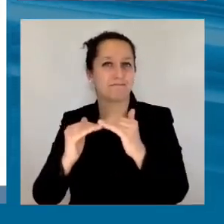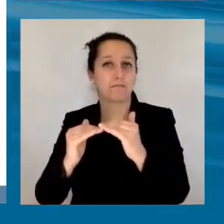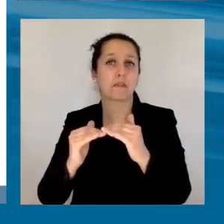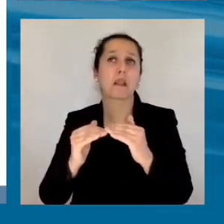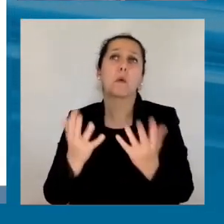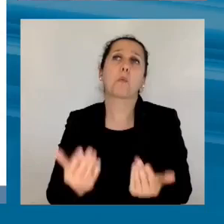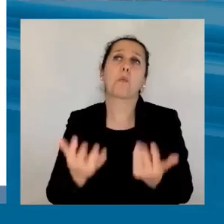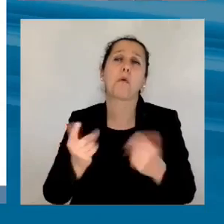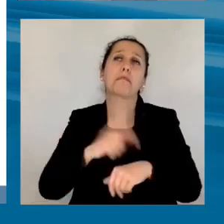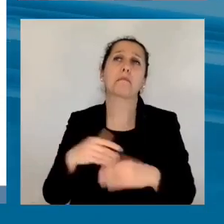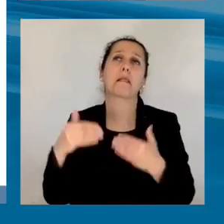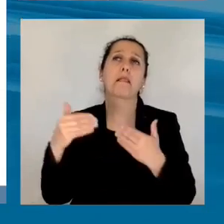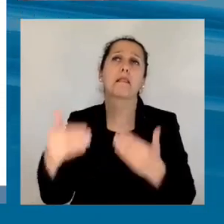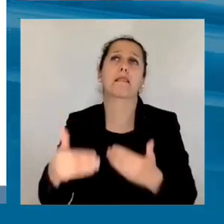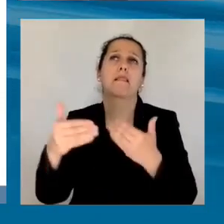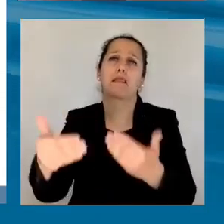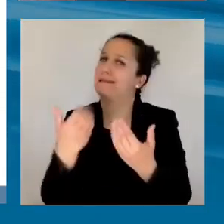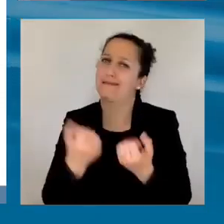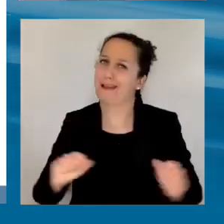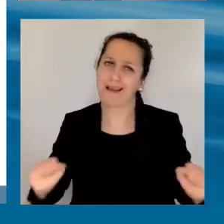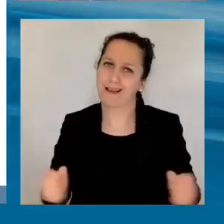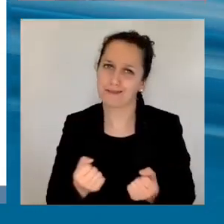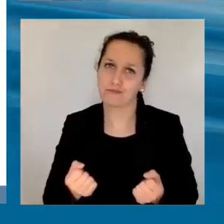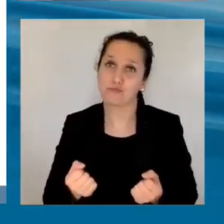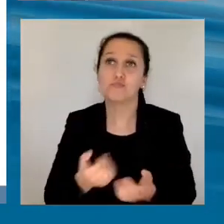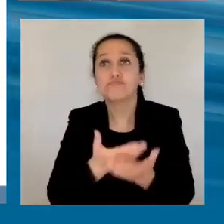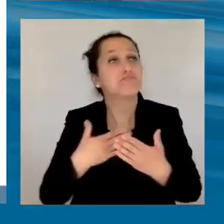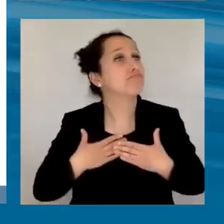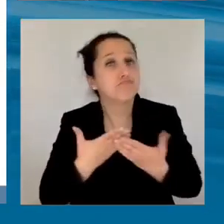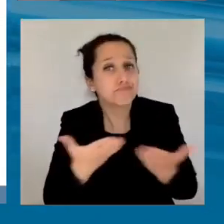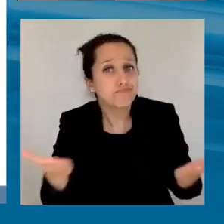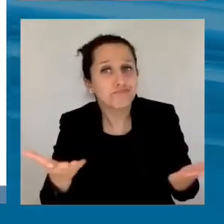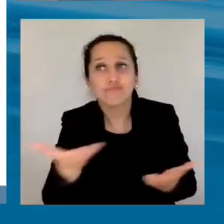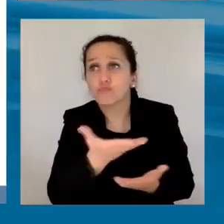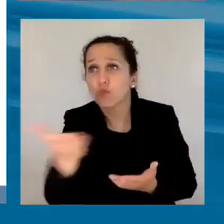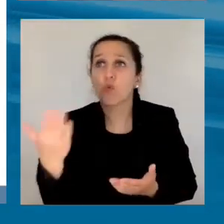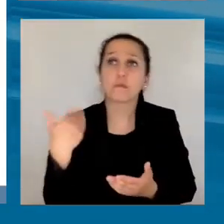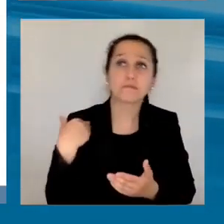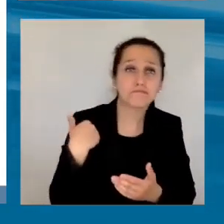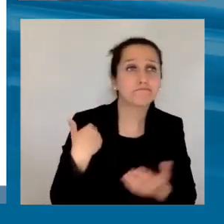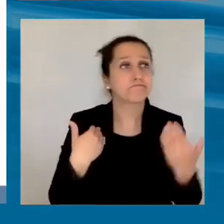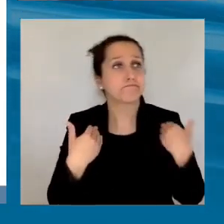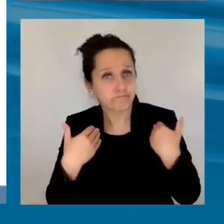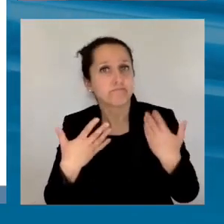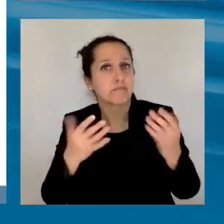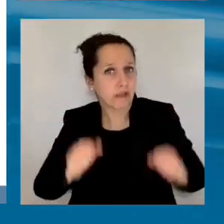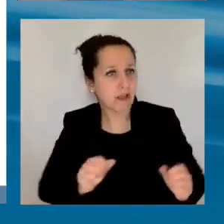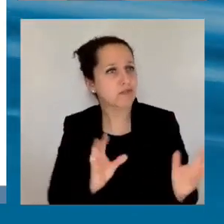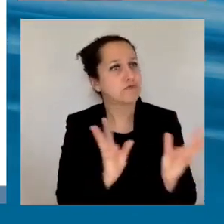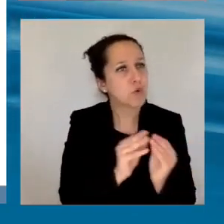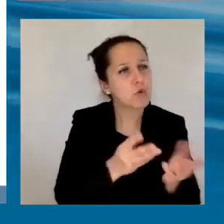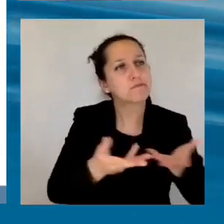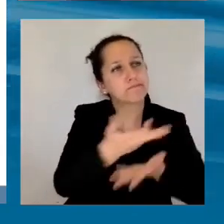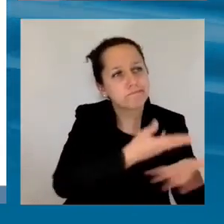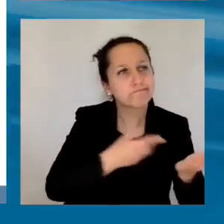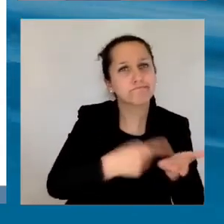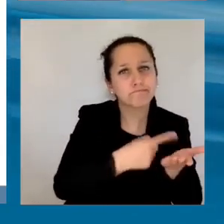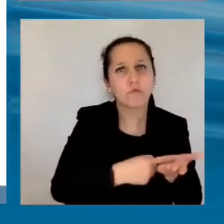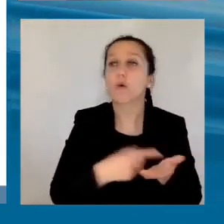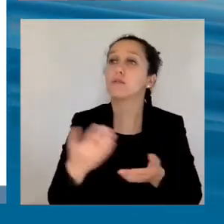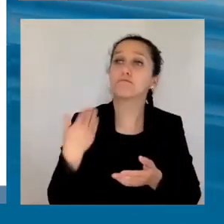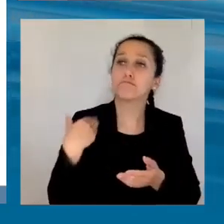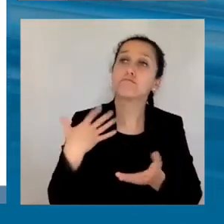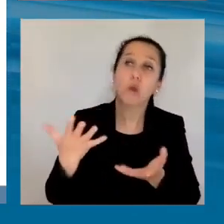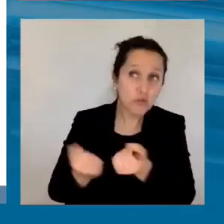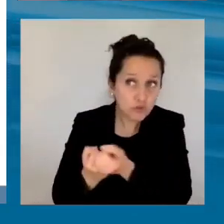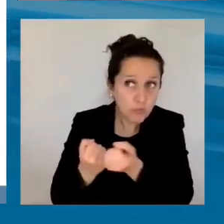a las órdenes de todos ustedes, tenemos abundantes reuniones y con gusto pues para dar asistencia técnica, para